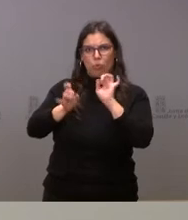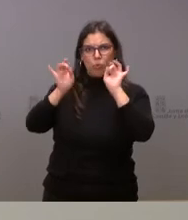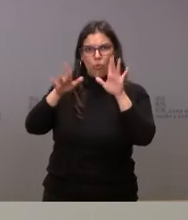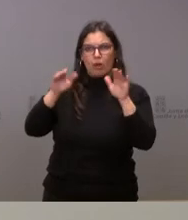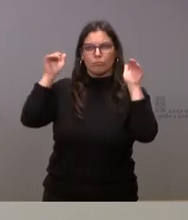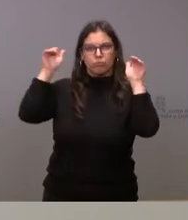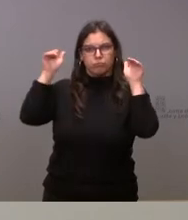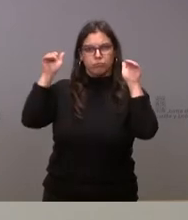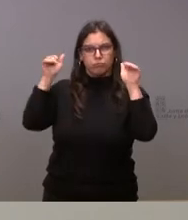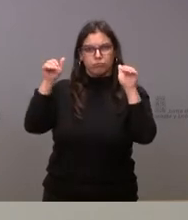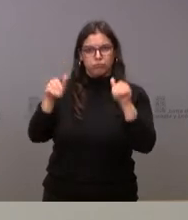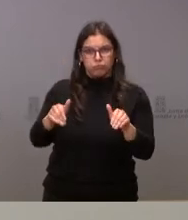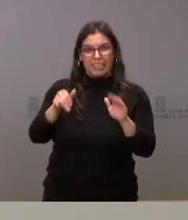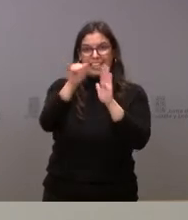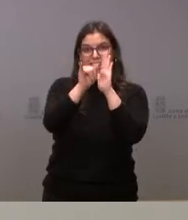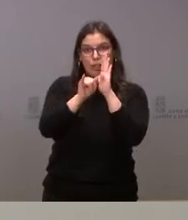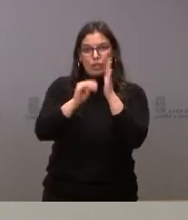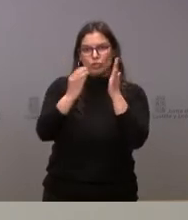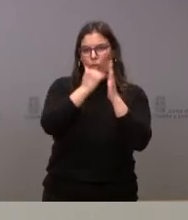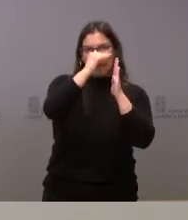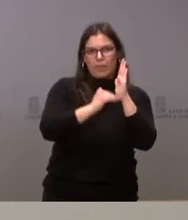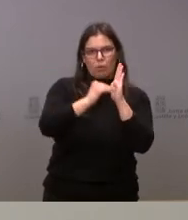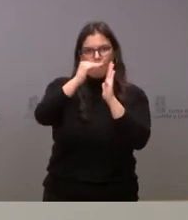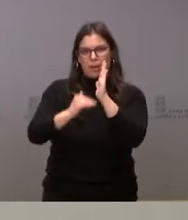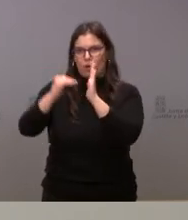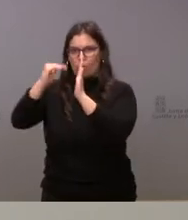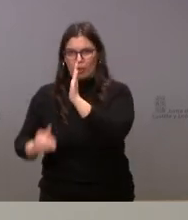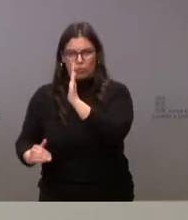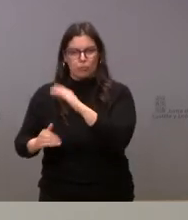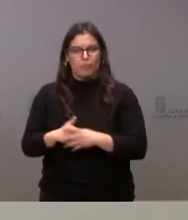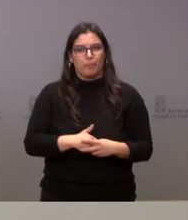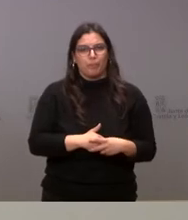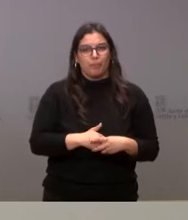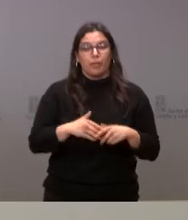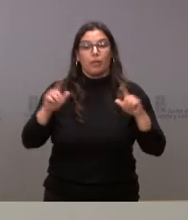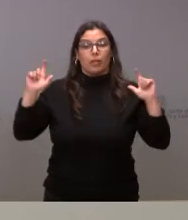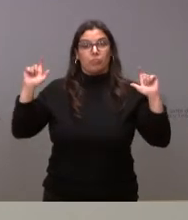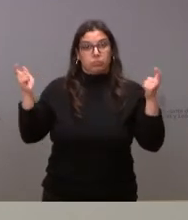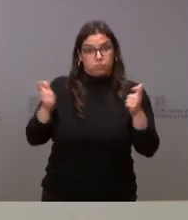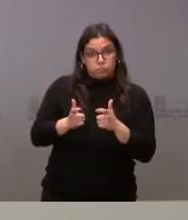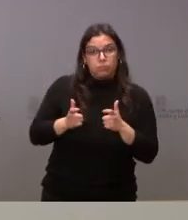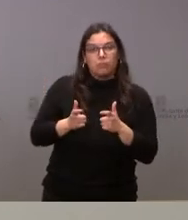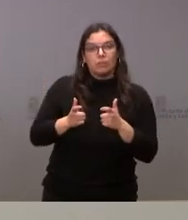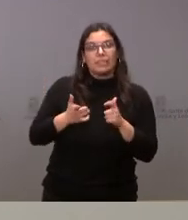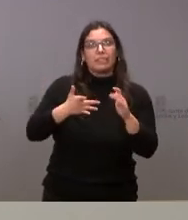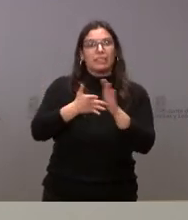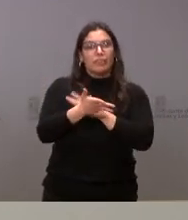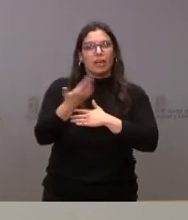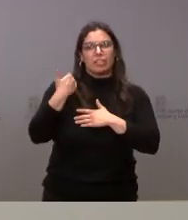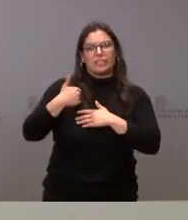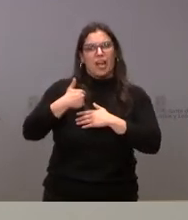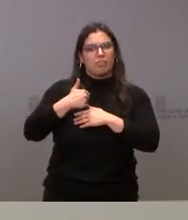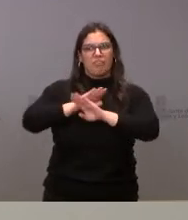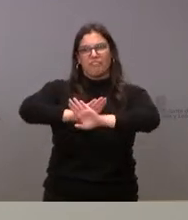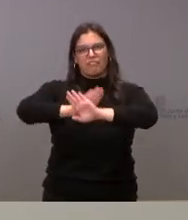descenso de todos los indicadores vinculados a la pandemia. Un descenso que, en todo caso, no nos debe hacer perder vista, que el